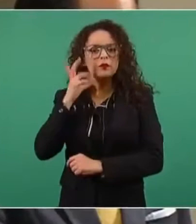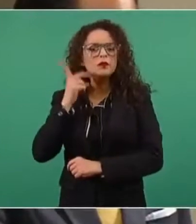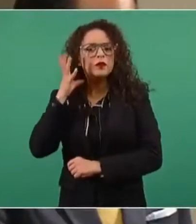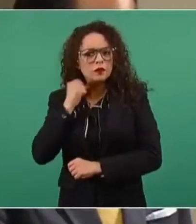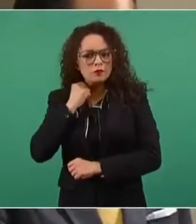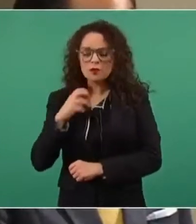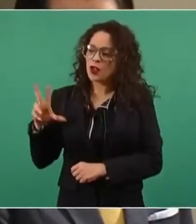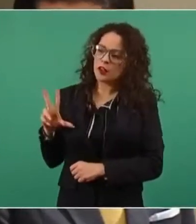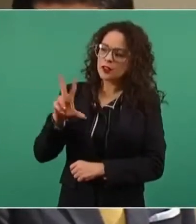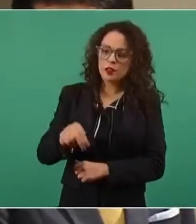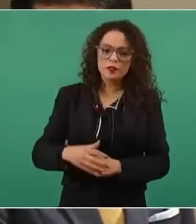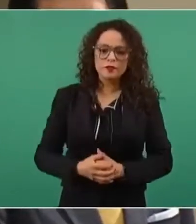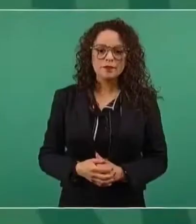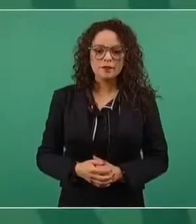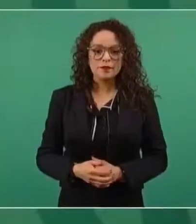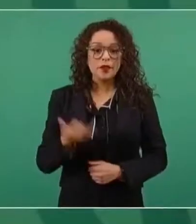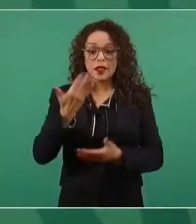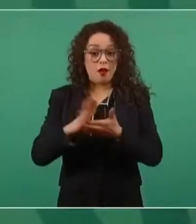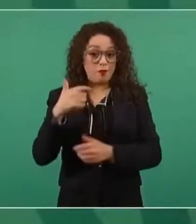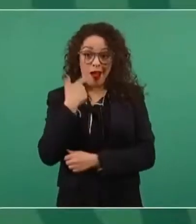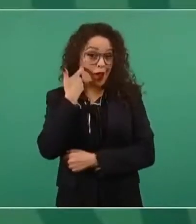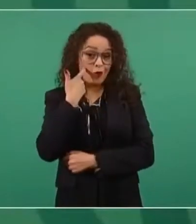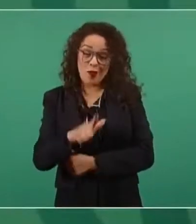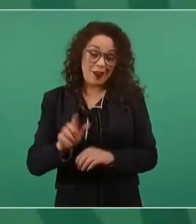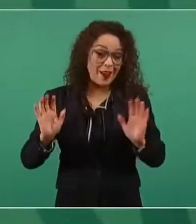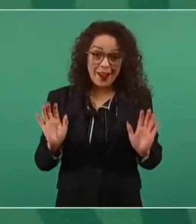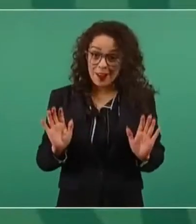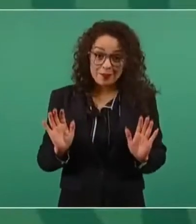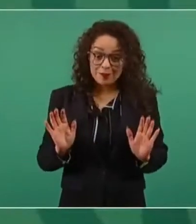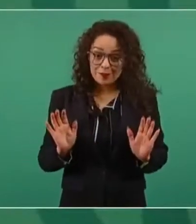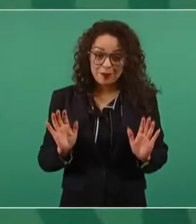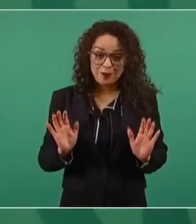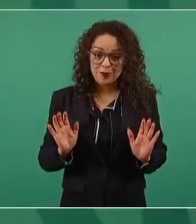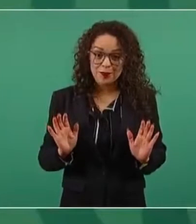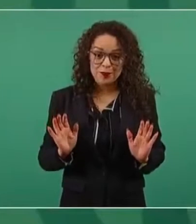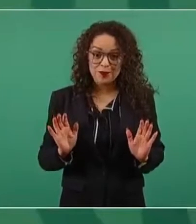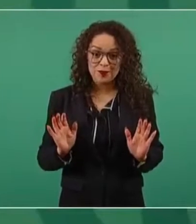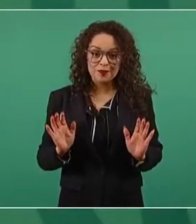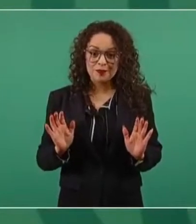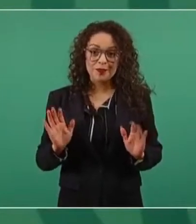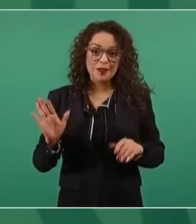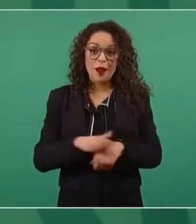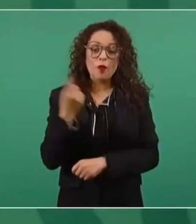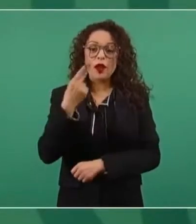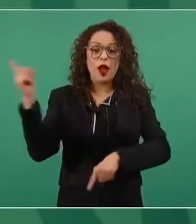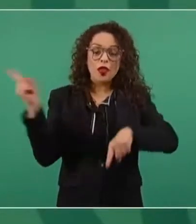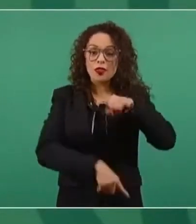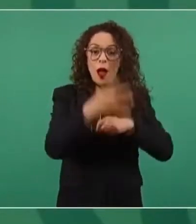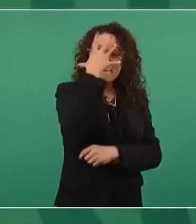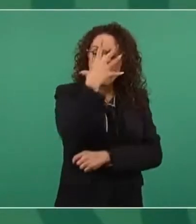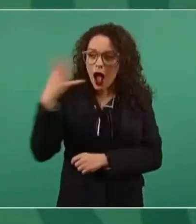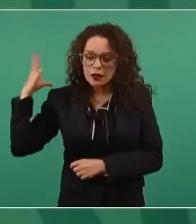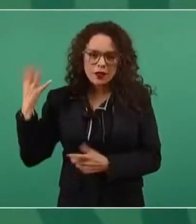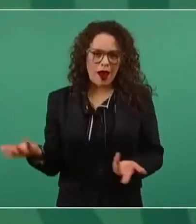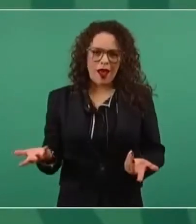Ejecutivo propone y el Además, no lo quiero, o sea, ojalá y... Porque es fuera máscaras durante mucho tiempo.